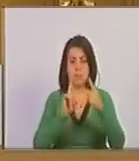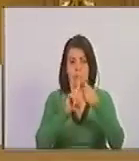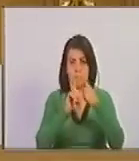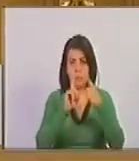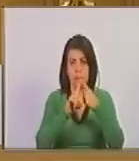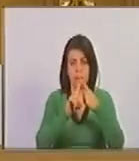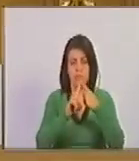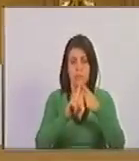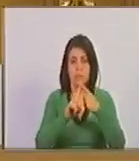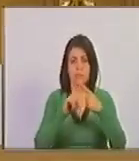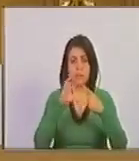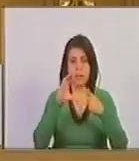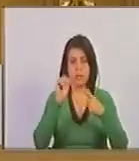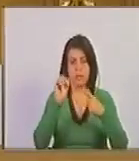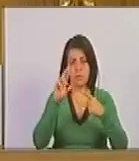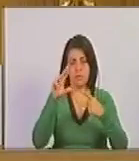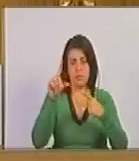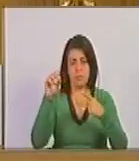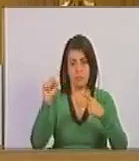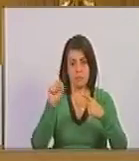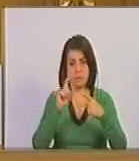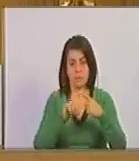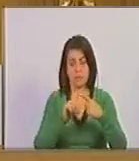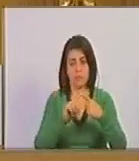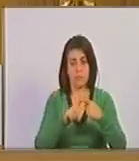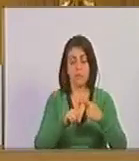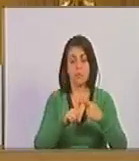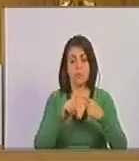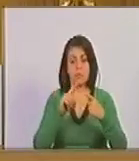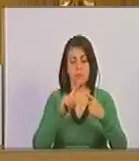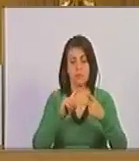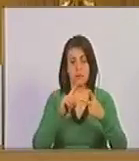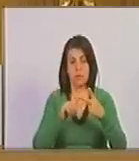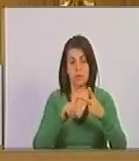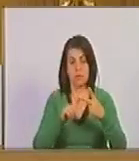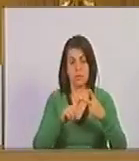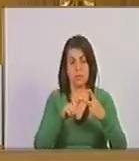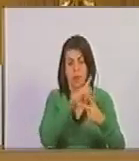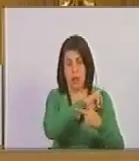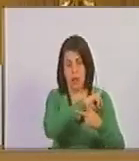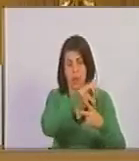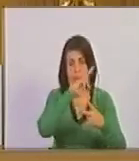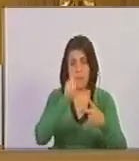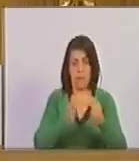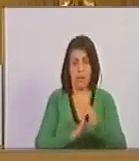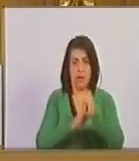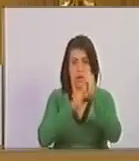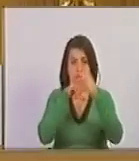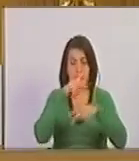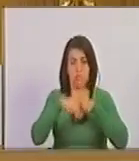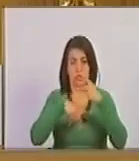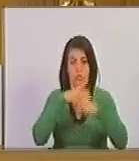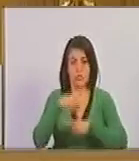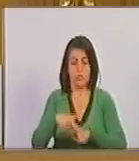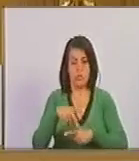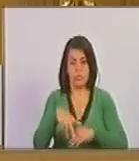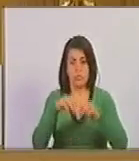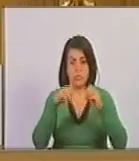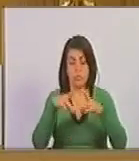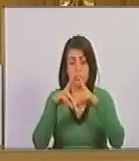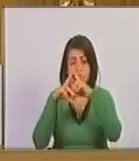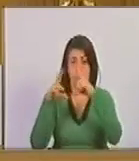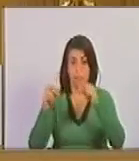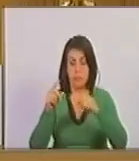fase, Calofonseca Amador, jefe líder de ese proceso del Frente Sandilista de